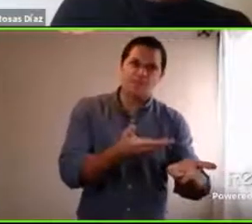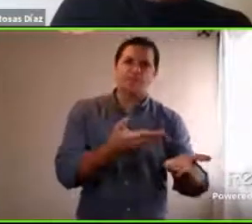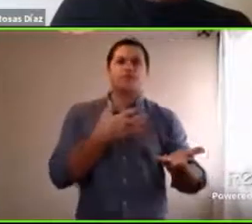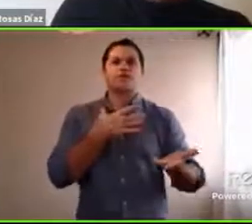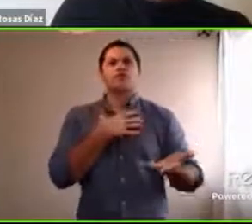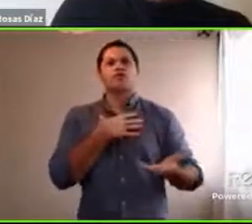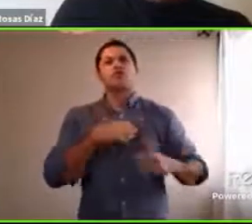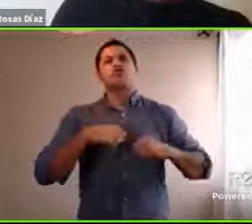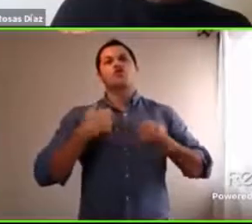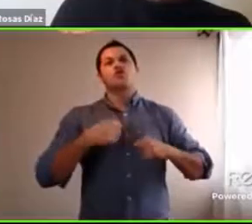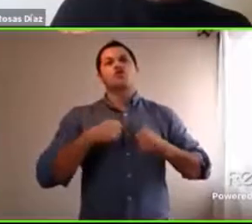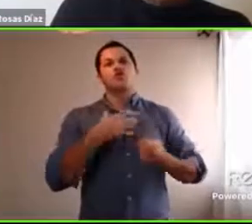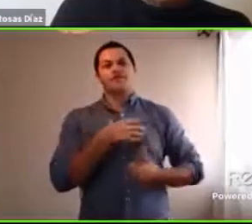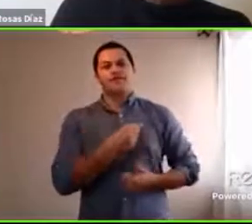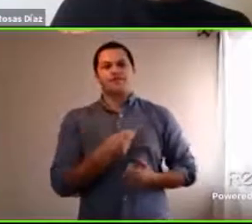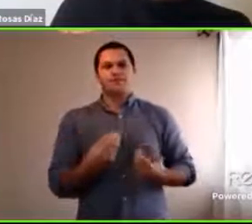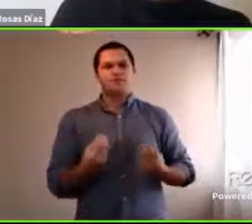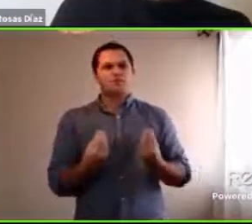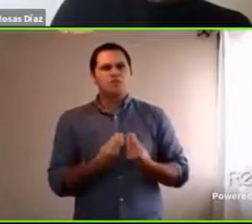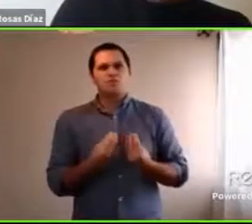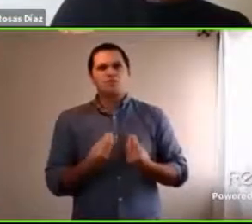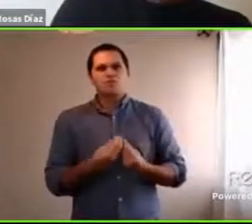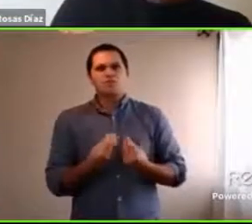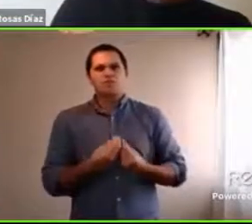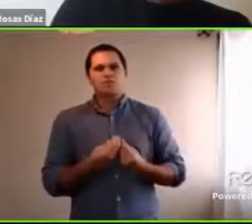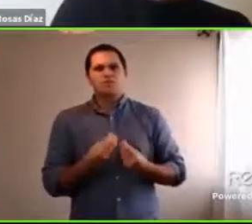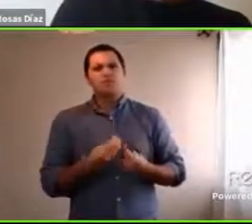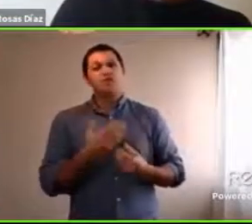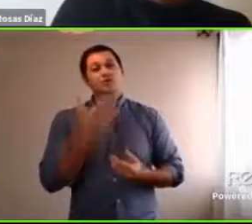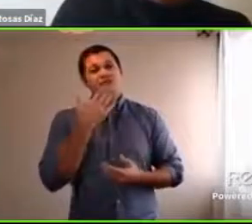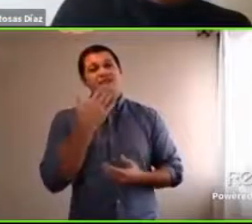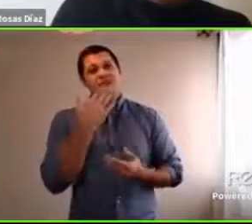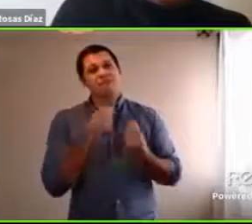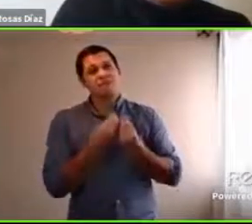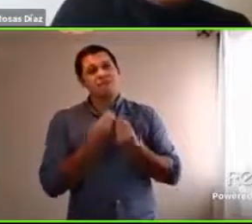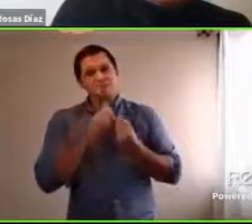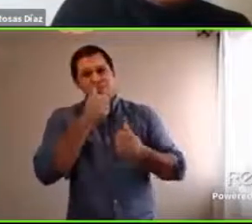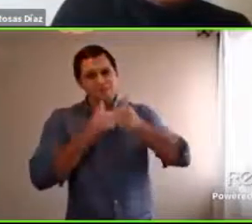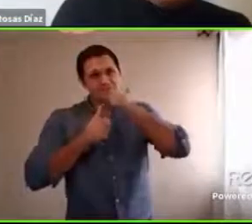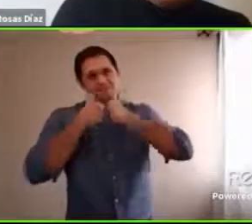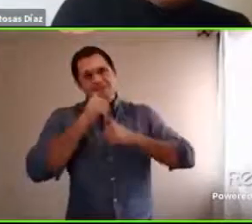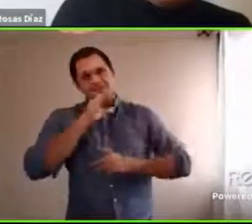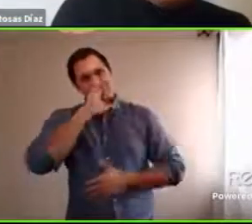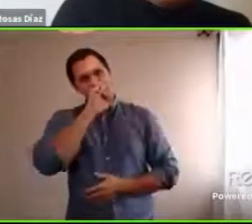mucha empatía y mucha paciencia, mucha paciencia.